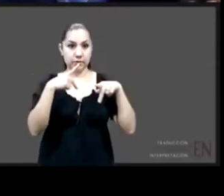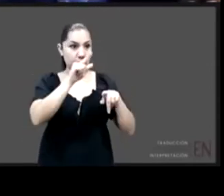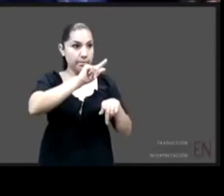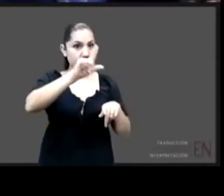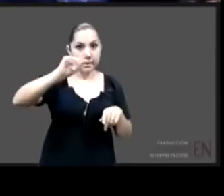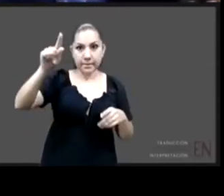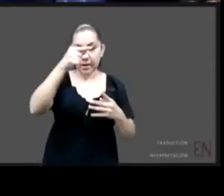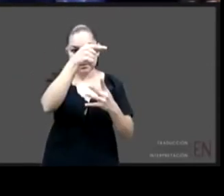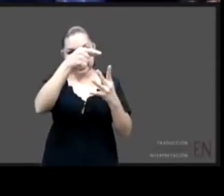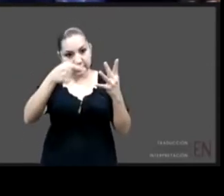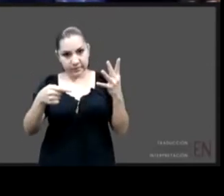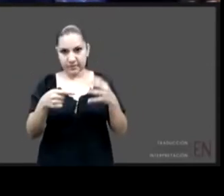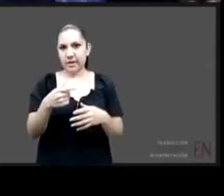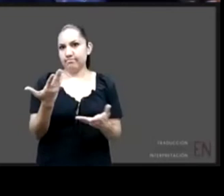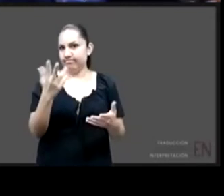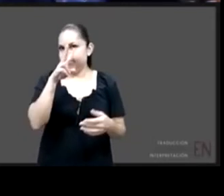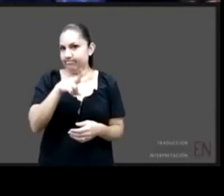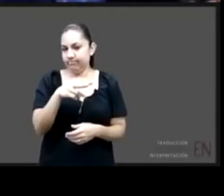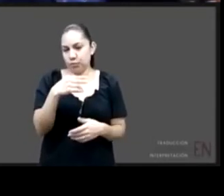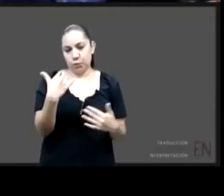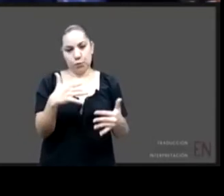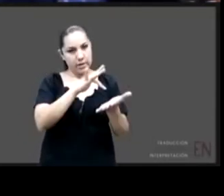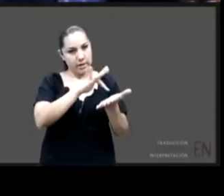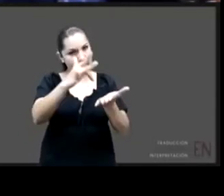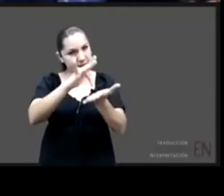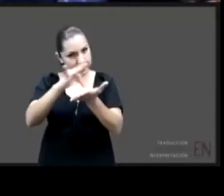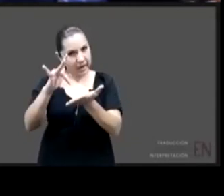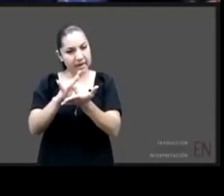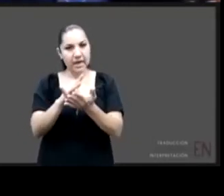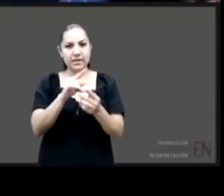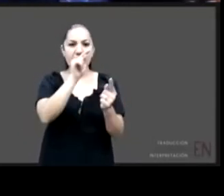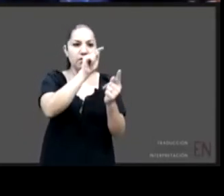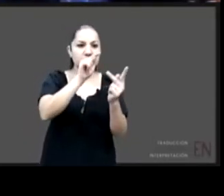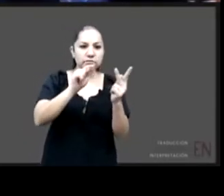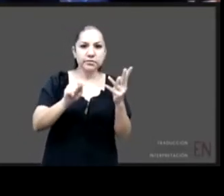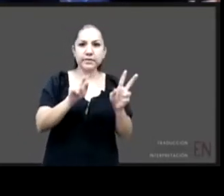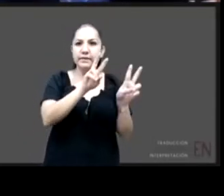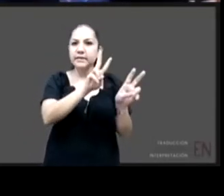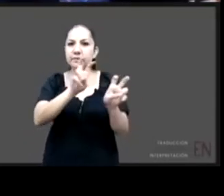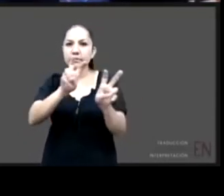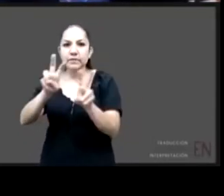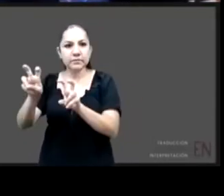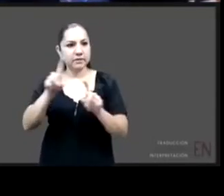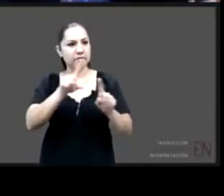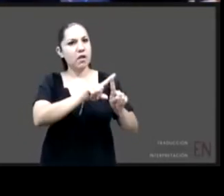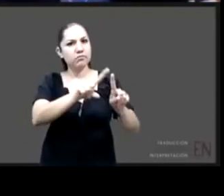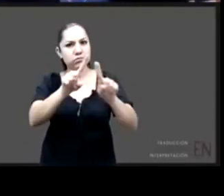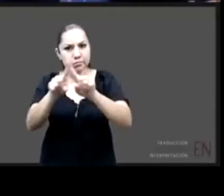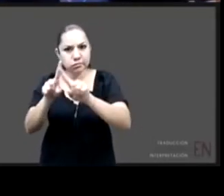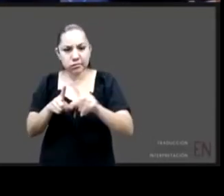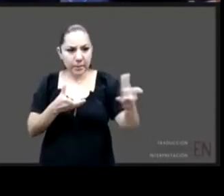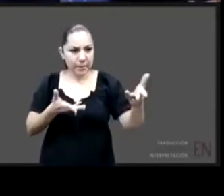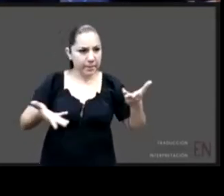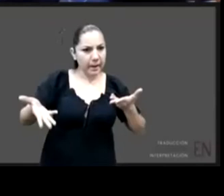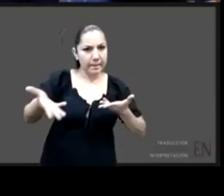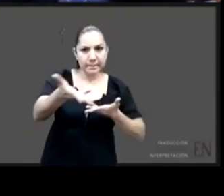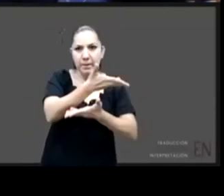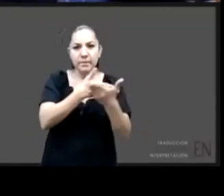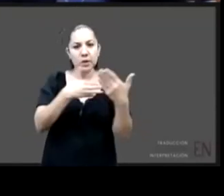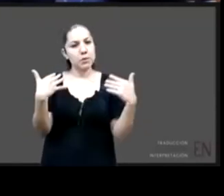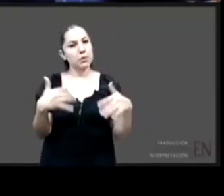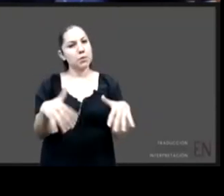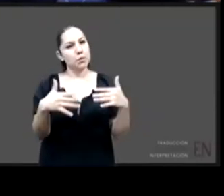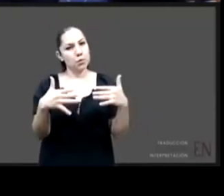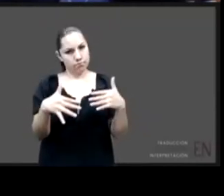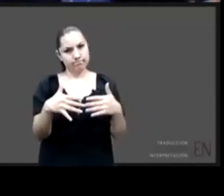cuatro personas que están acá, es un panel además interdisciplinario y tenemos una perspectiva